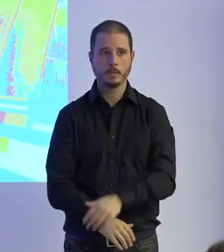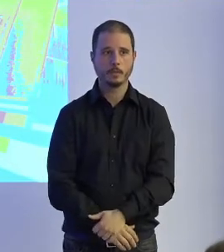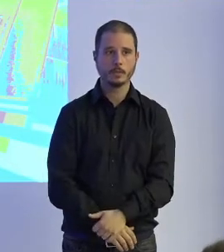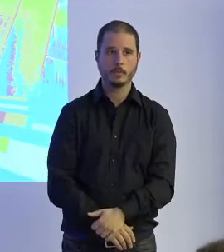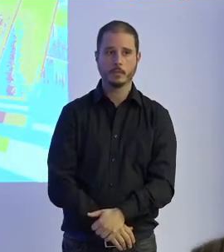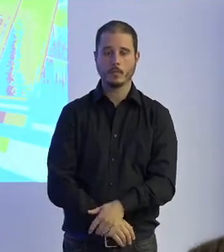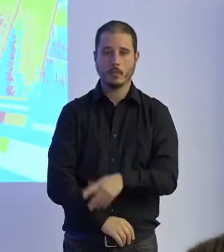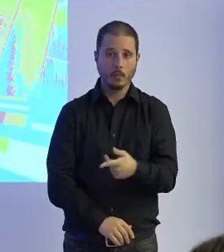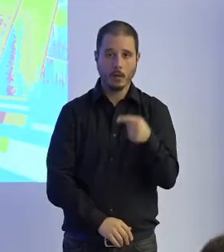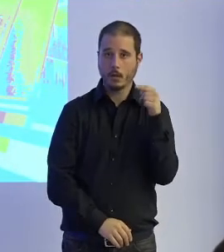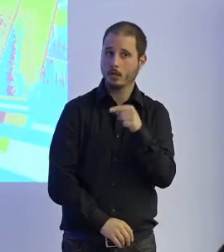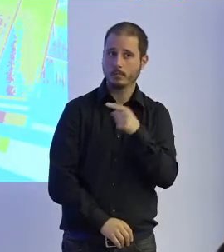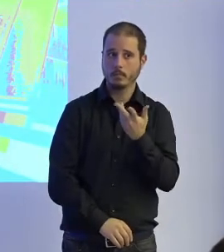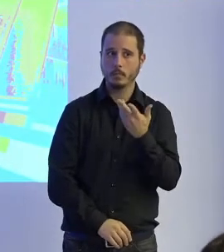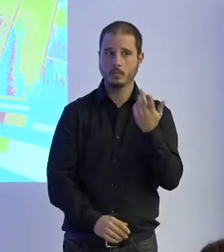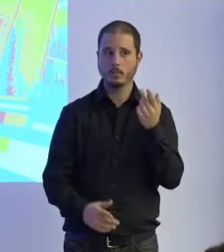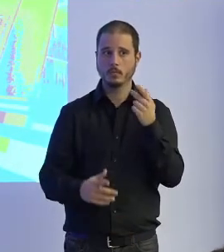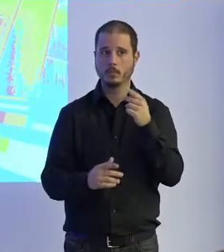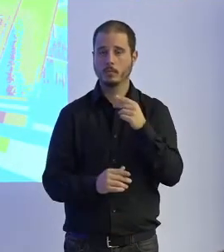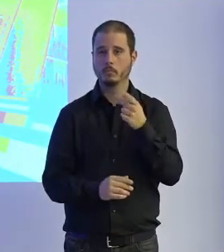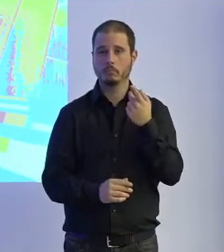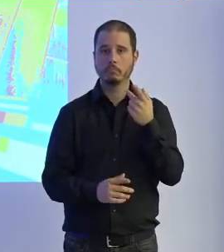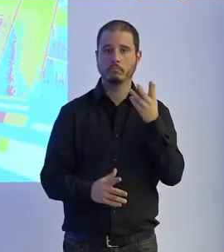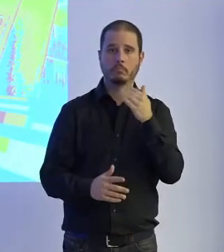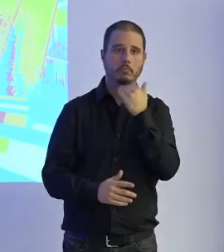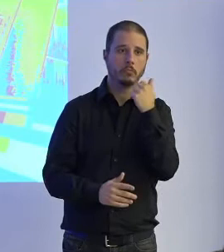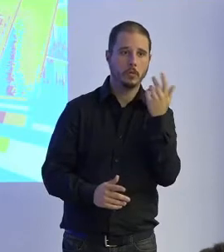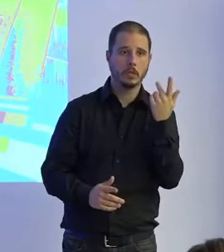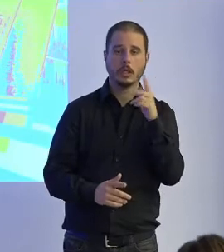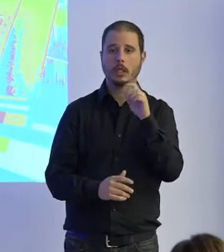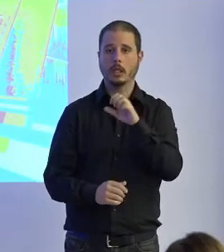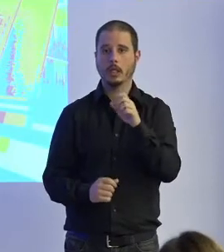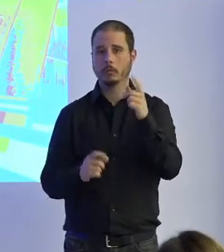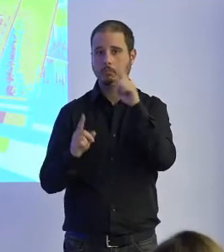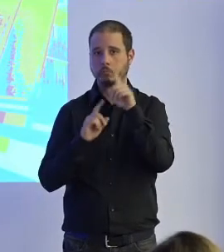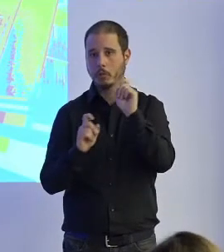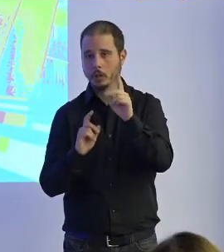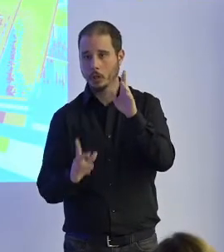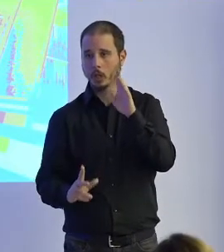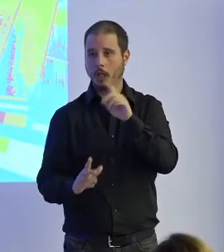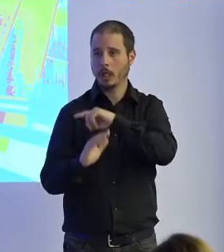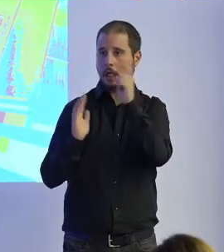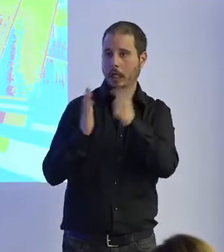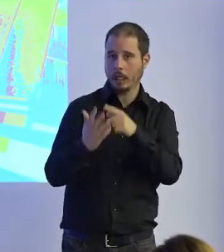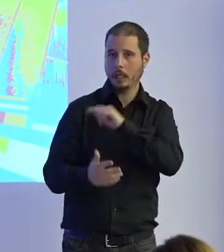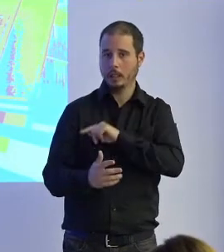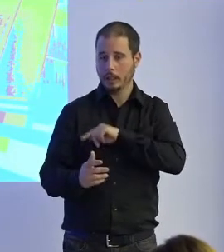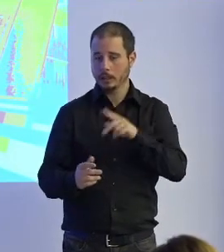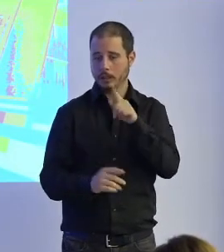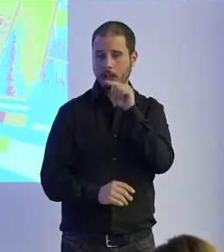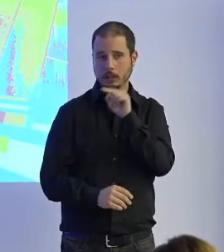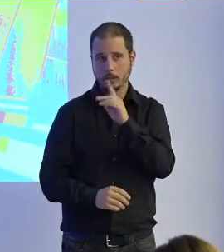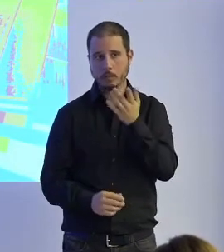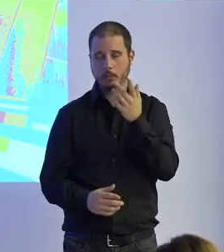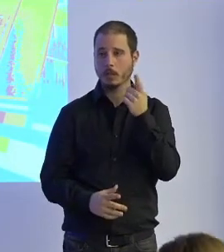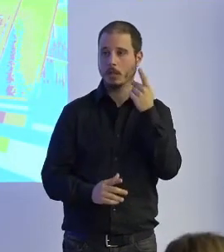y ahí bueno pues se plantean una serie ya de cuestiones legales y éticas y que yo creo que puede servir muy bien para los reguladores pues por